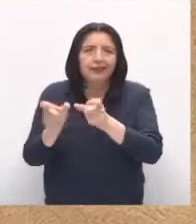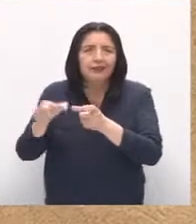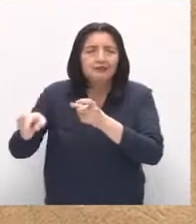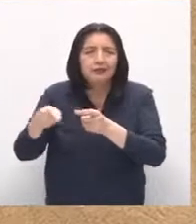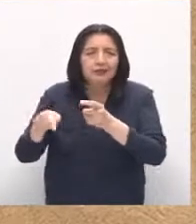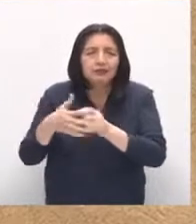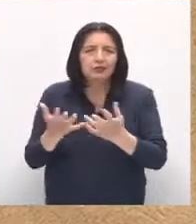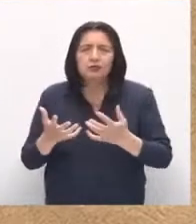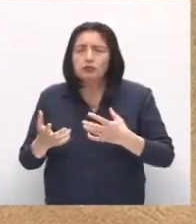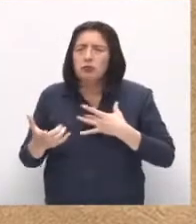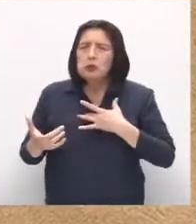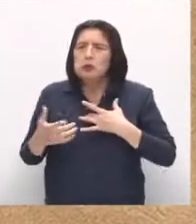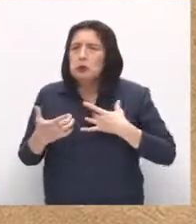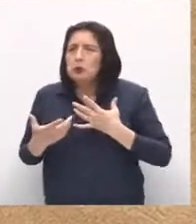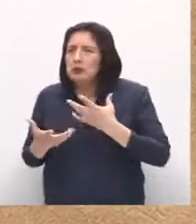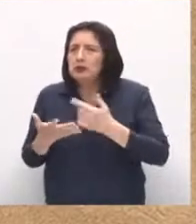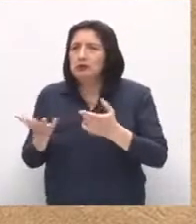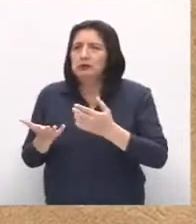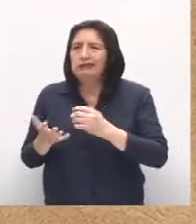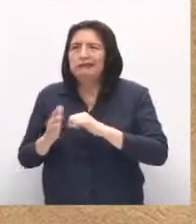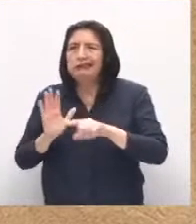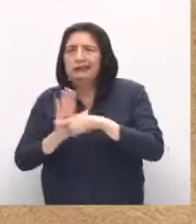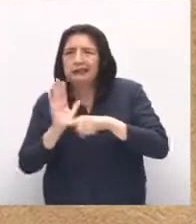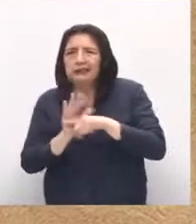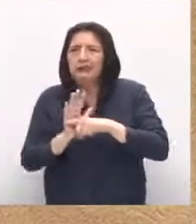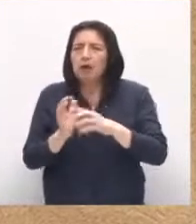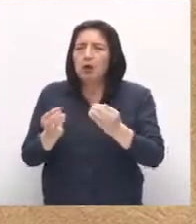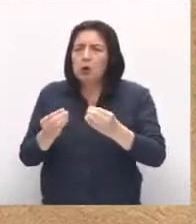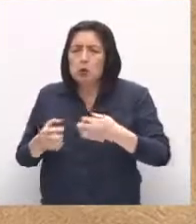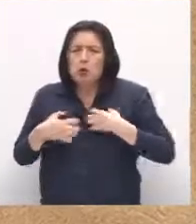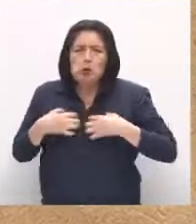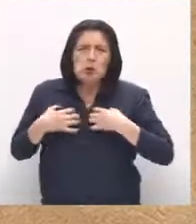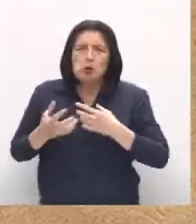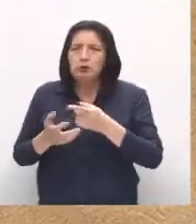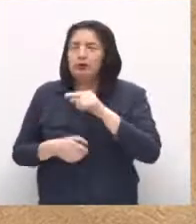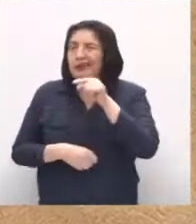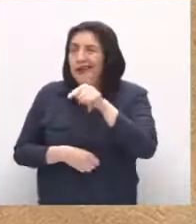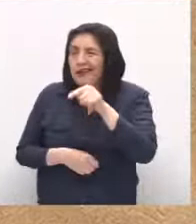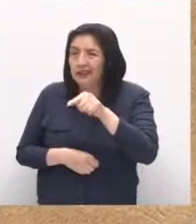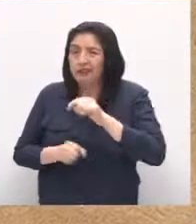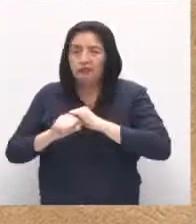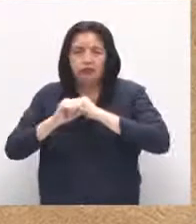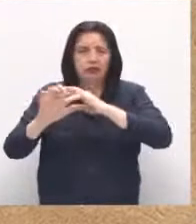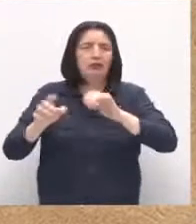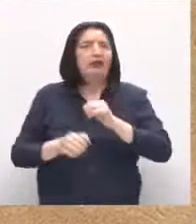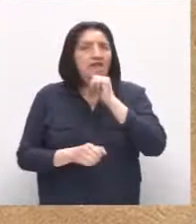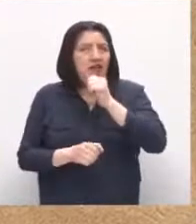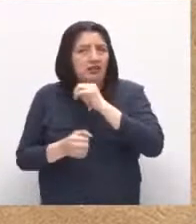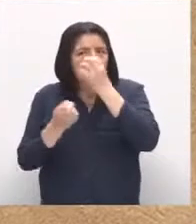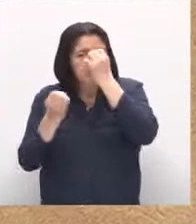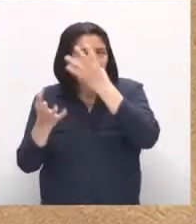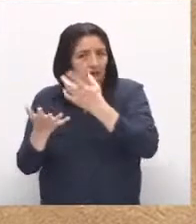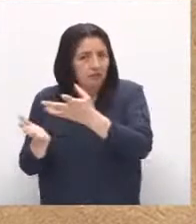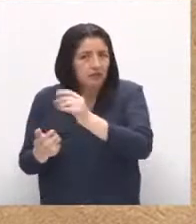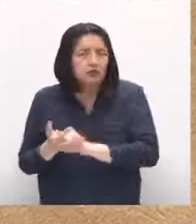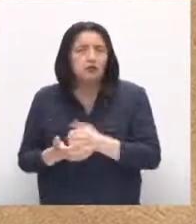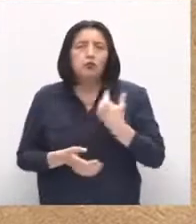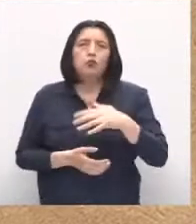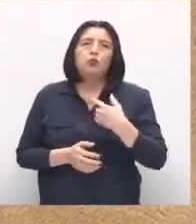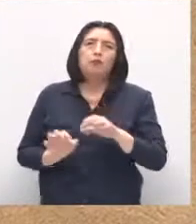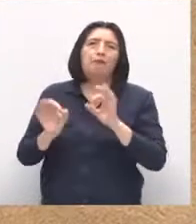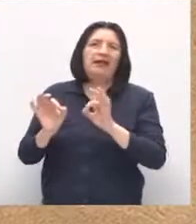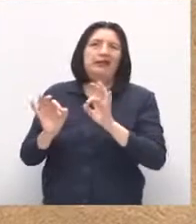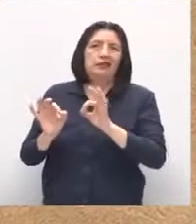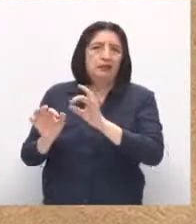reacción, una reacción adversa, una ira, una cólera. Este tipo de campañas de desinformación son muy